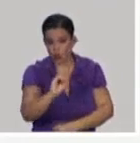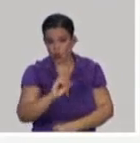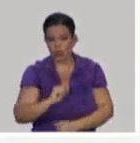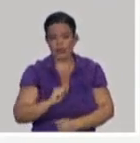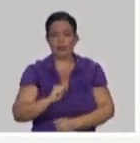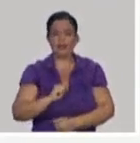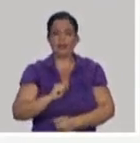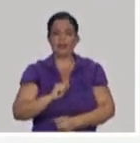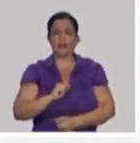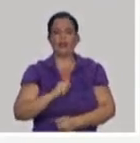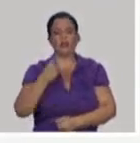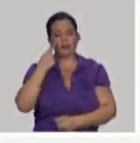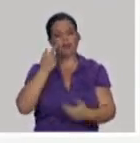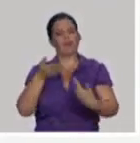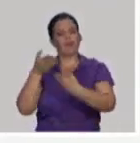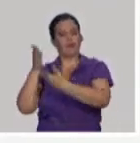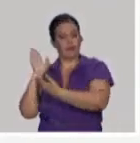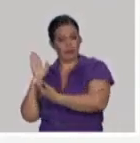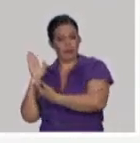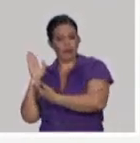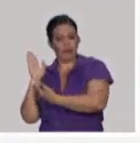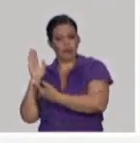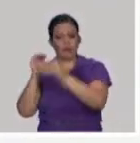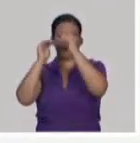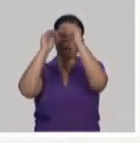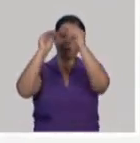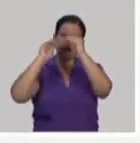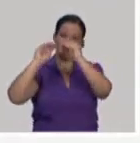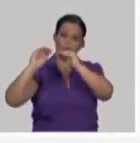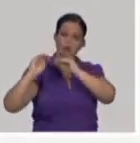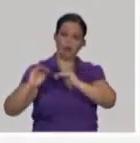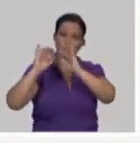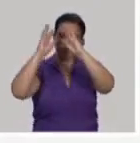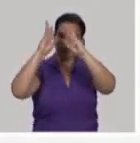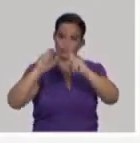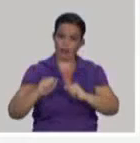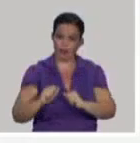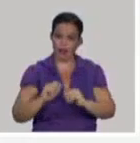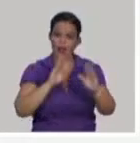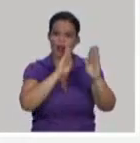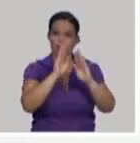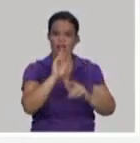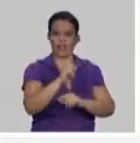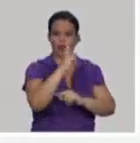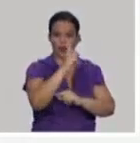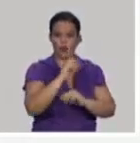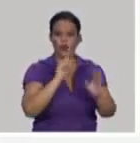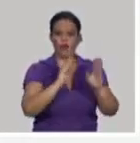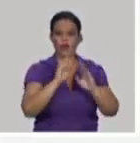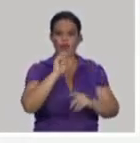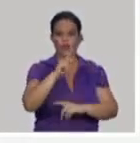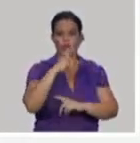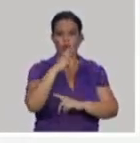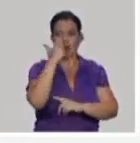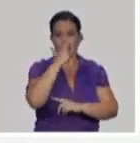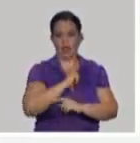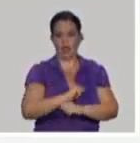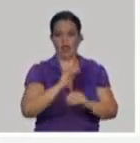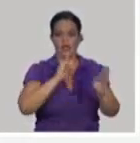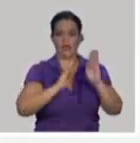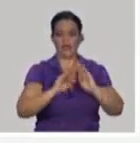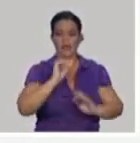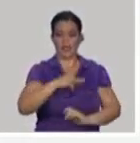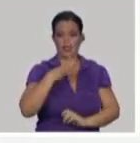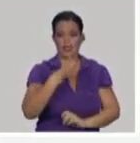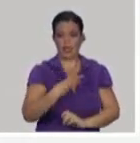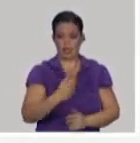aplicadas en la fase 1, en la fase 2A, en la fase 2B y en la fase 3. Entonces, como ves,